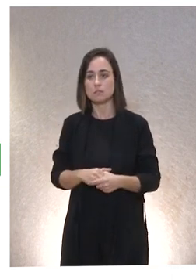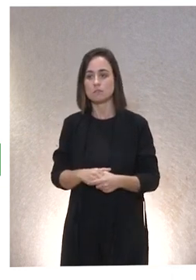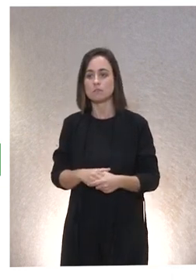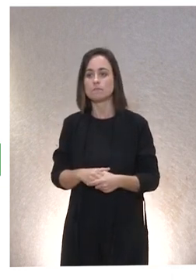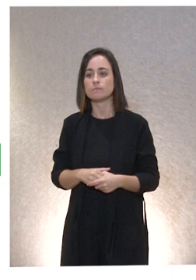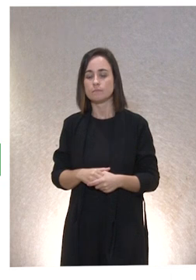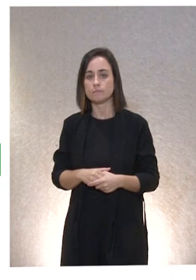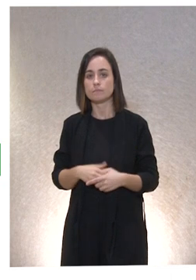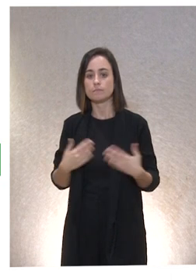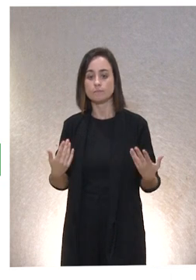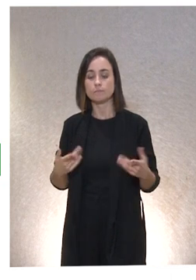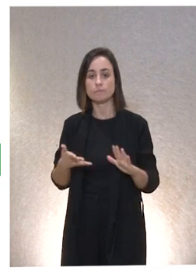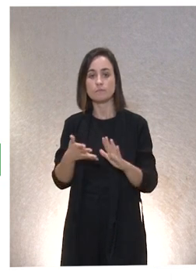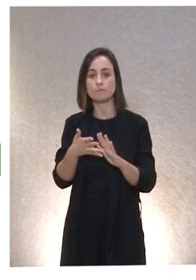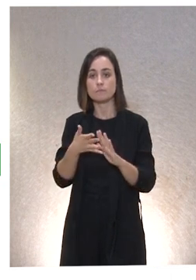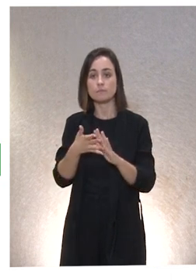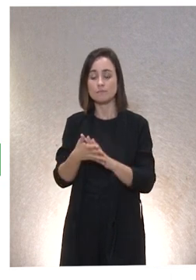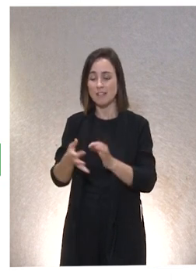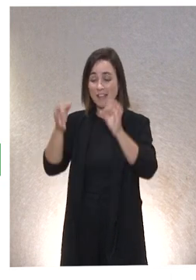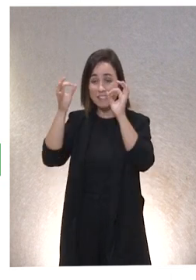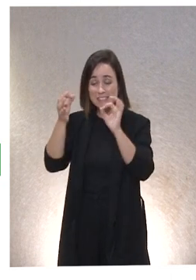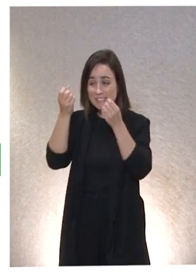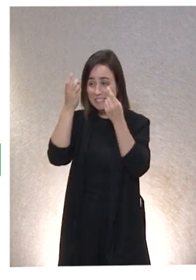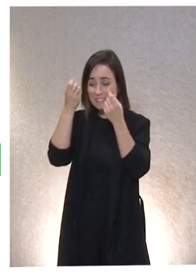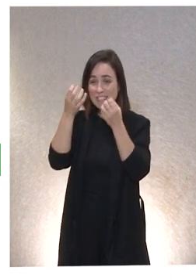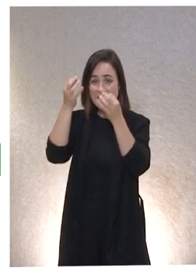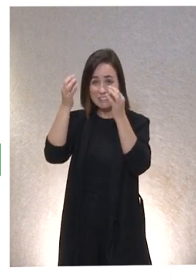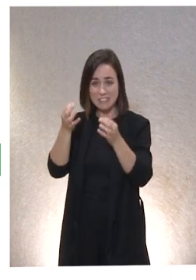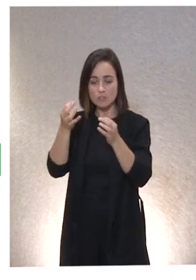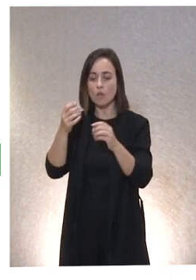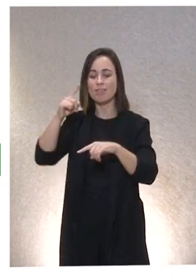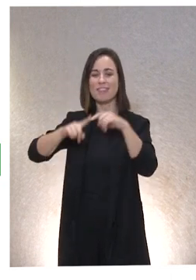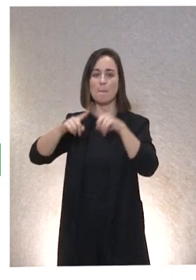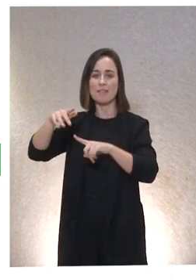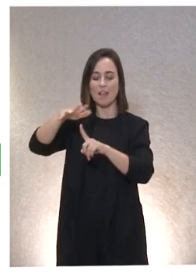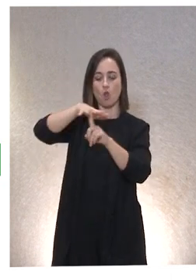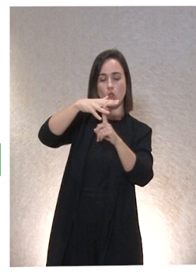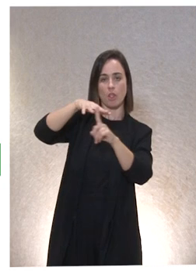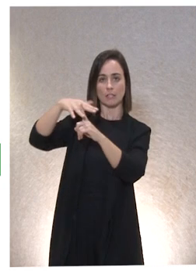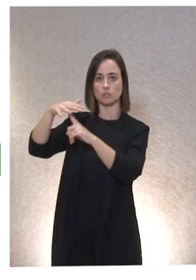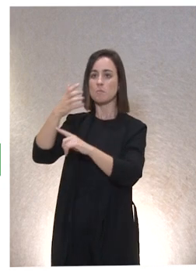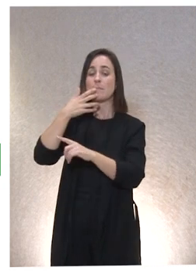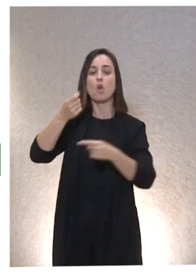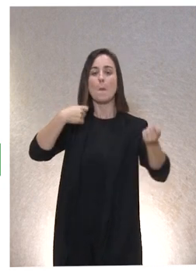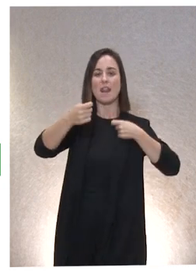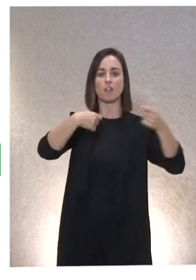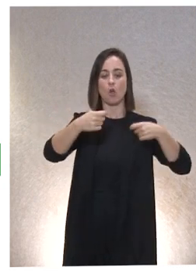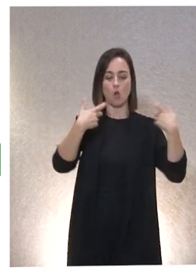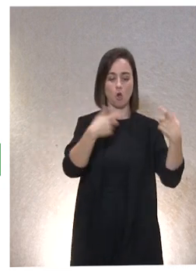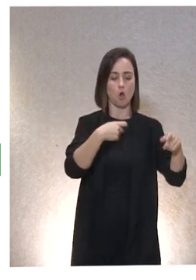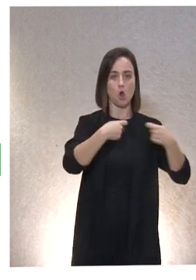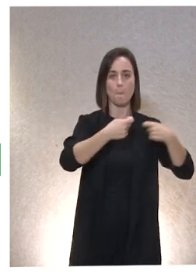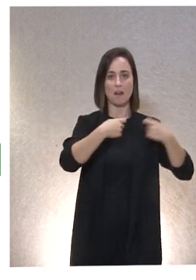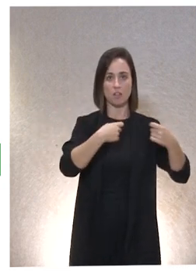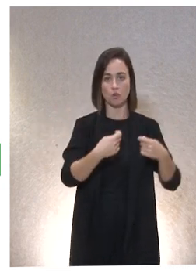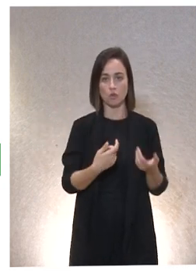Es cierto que la cuantificación exacta vale en algunos espacios. Por ejemplo, el espacio del comercio. No